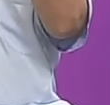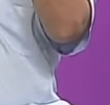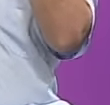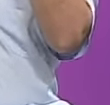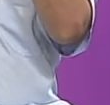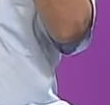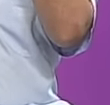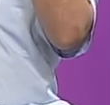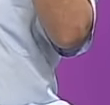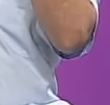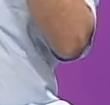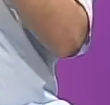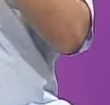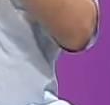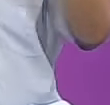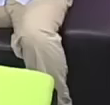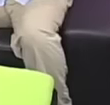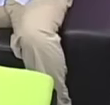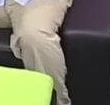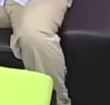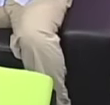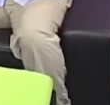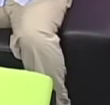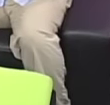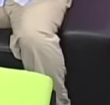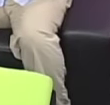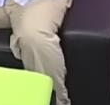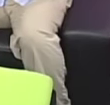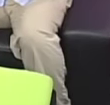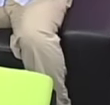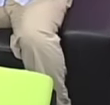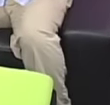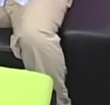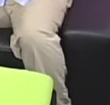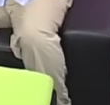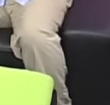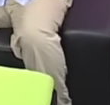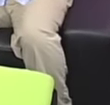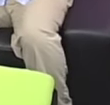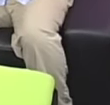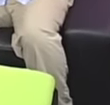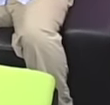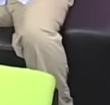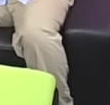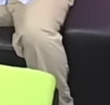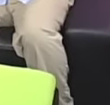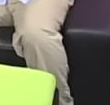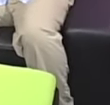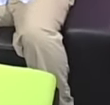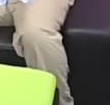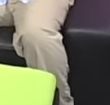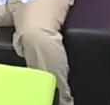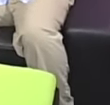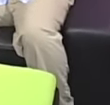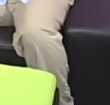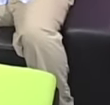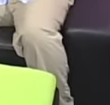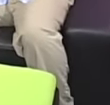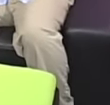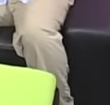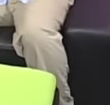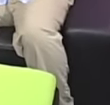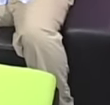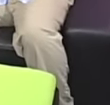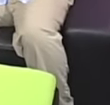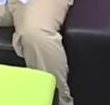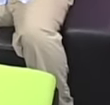Porque pueden percibir en el espacio lo general, y entonces, de